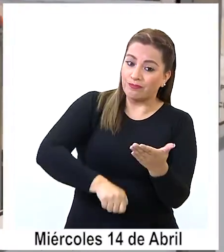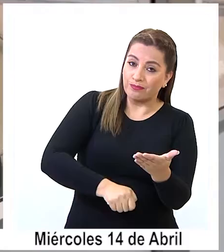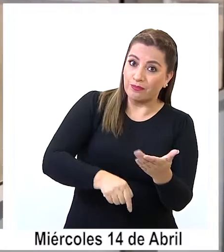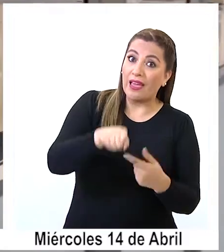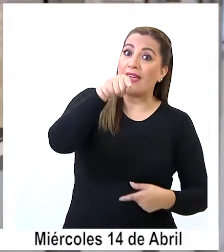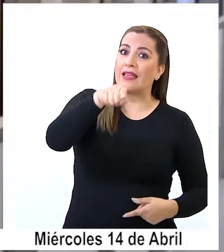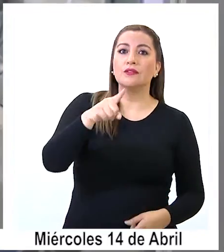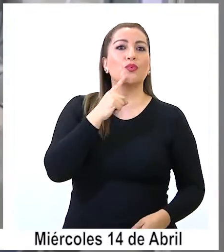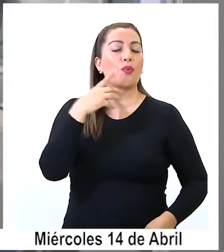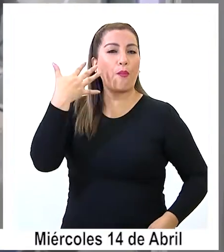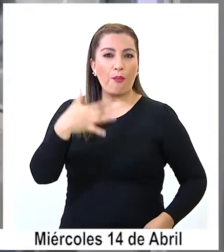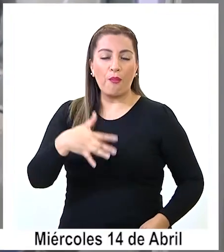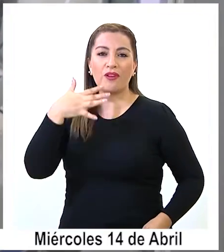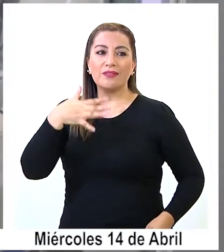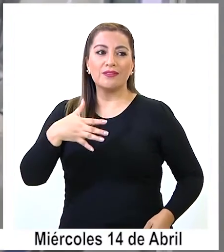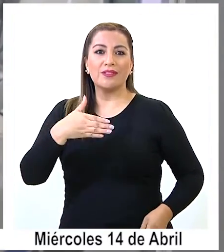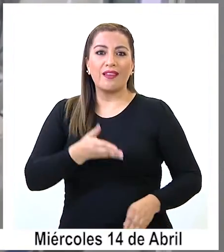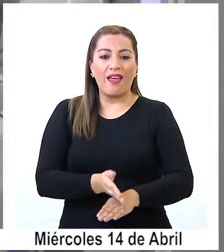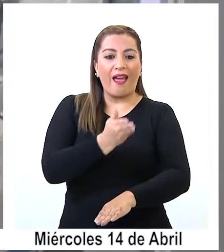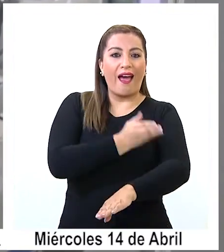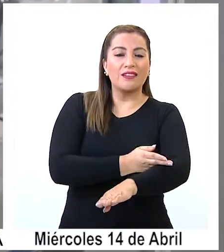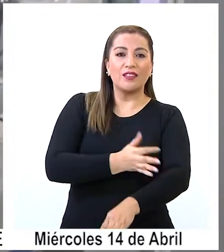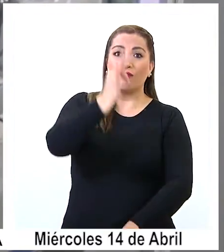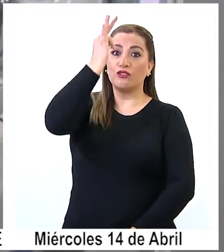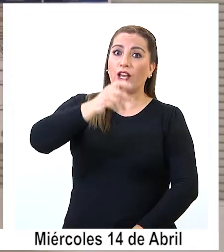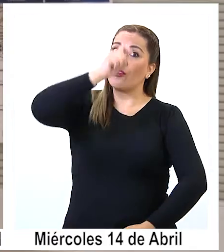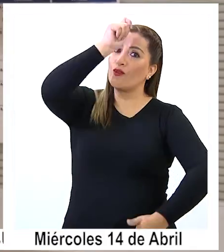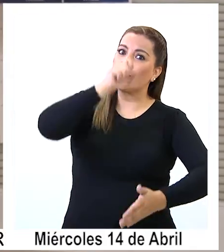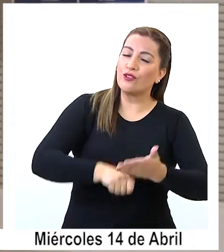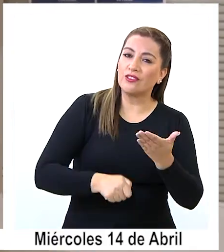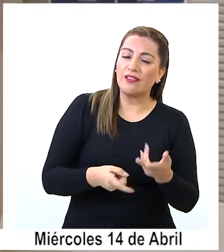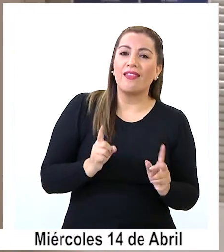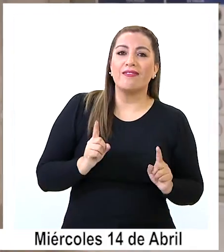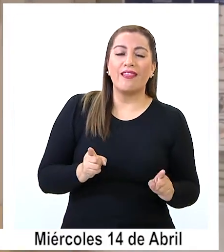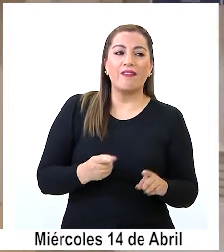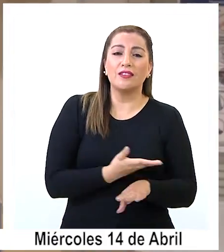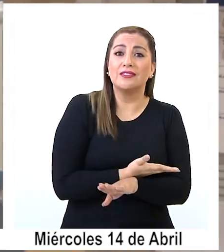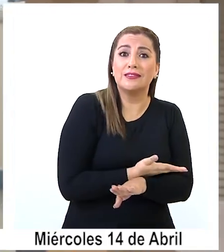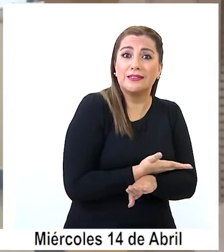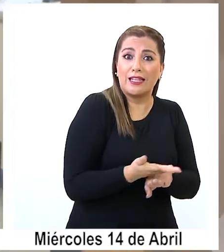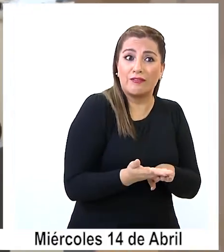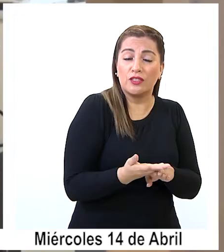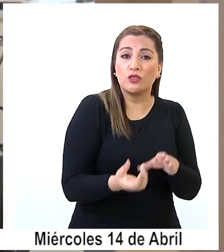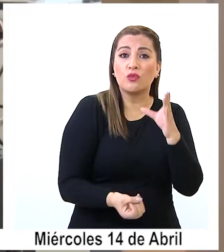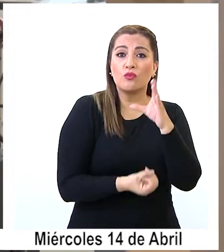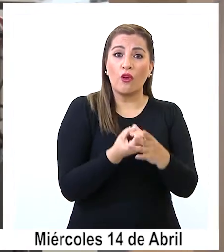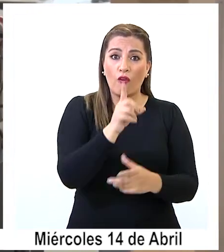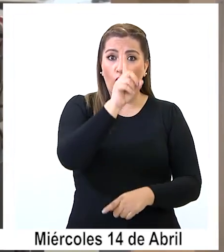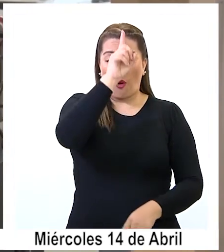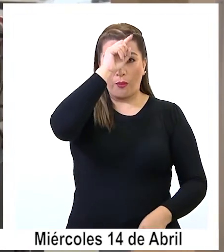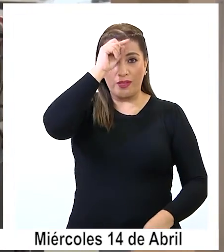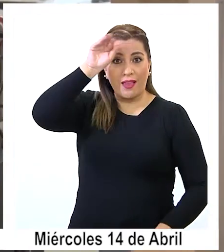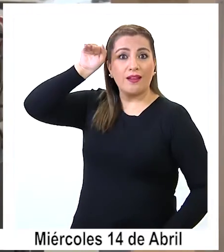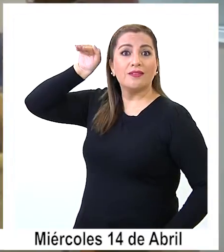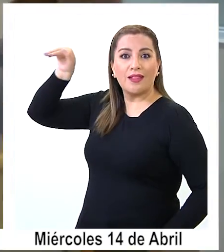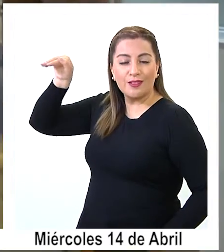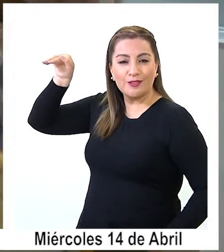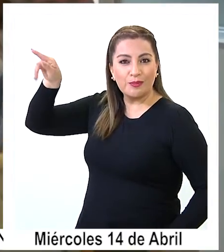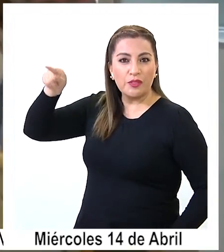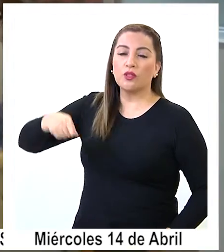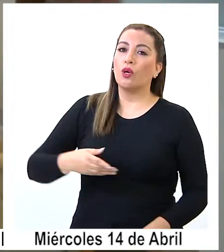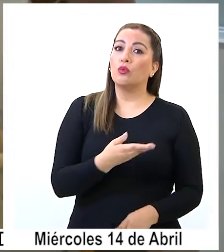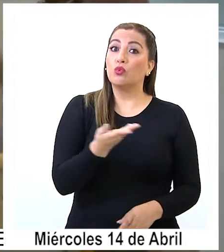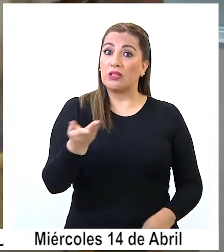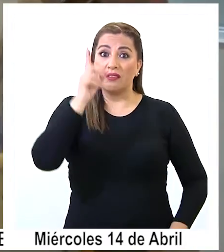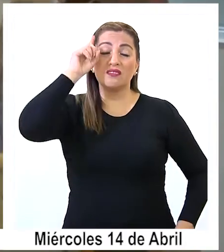De ahí la importancia de adelantar la contratación de los funcionarios que deberán prestar servicios en el nuevo hospital de alto auspicio, que,